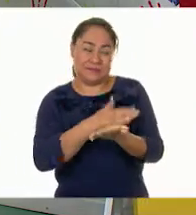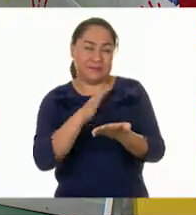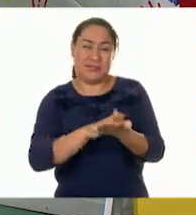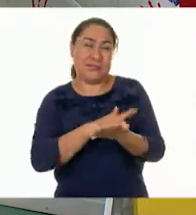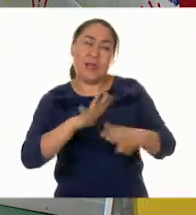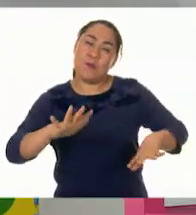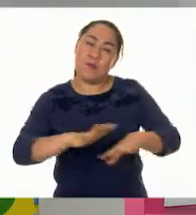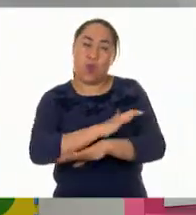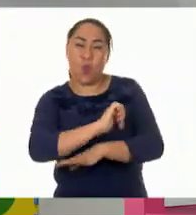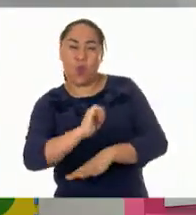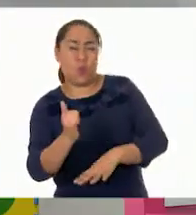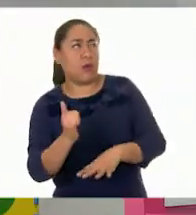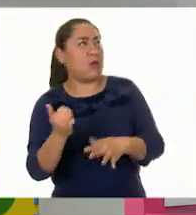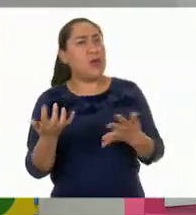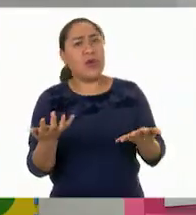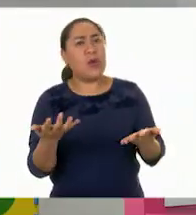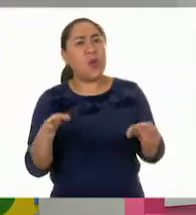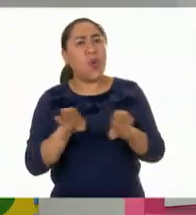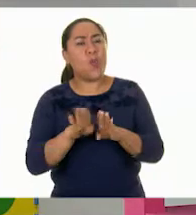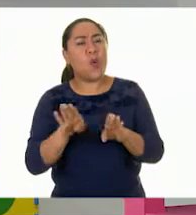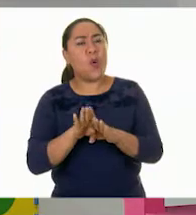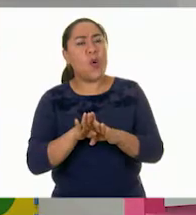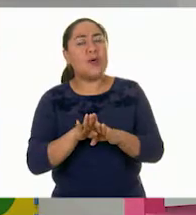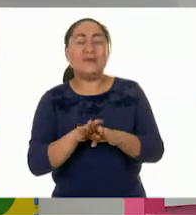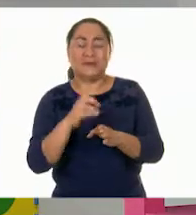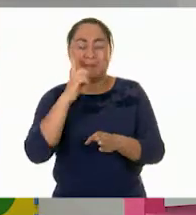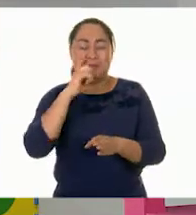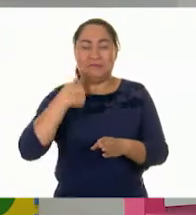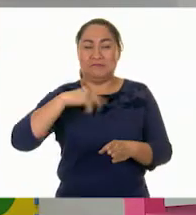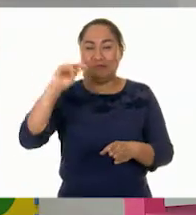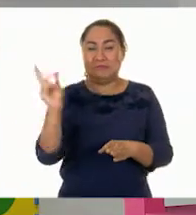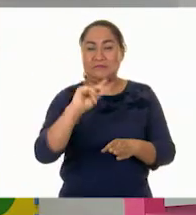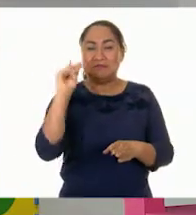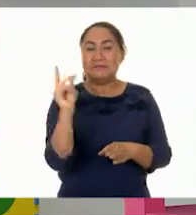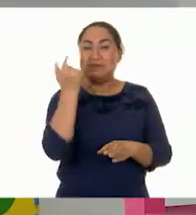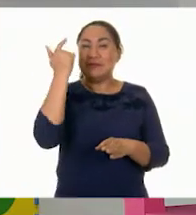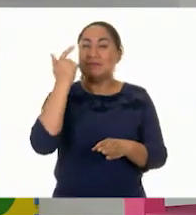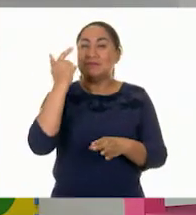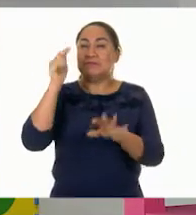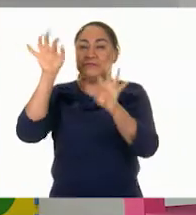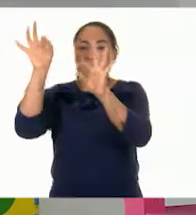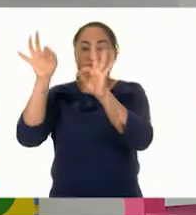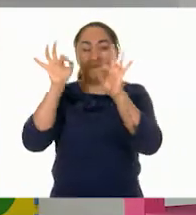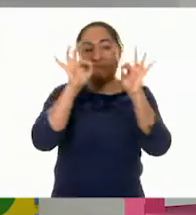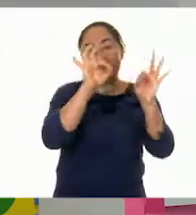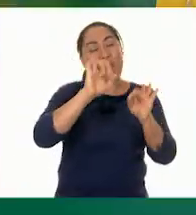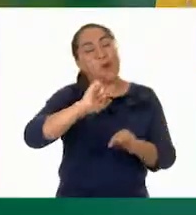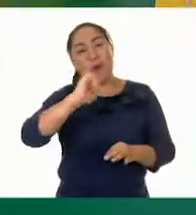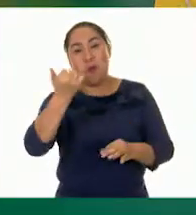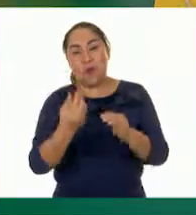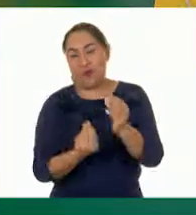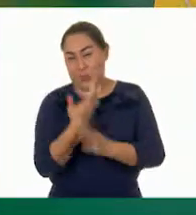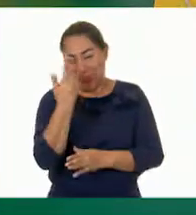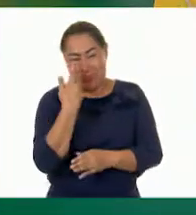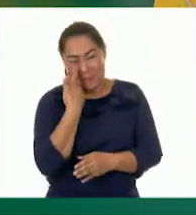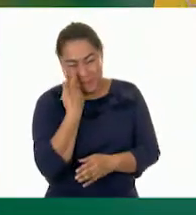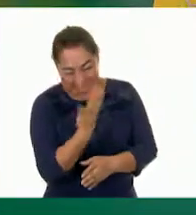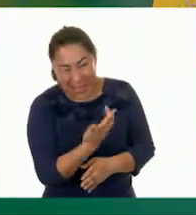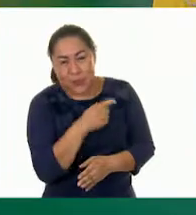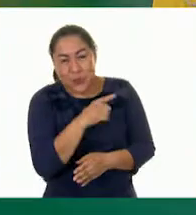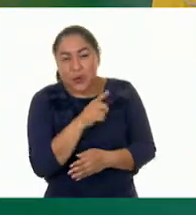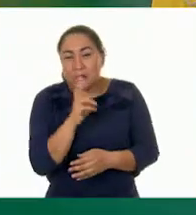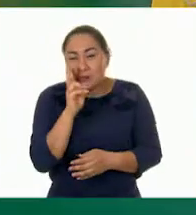cómo le vamos a hacer? Con magia. Voy a dar un chasquido y vas a ver cómo